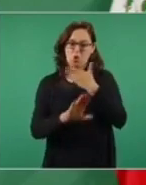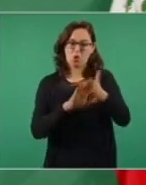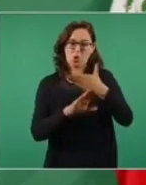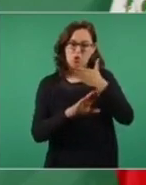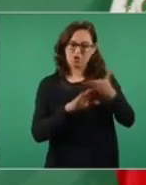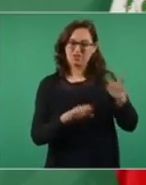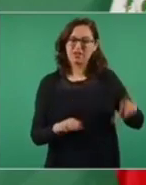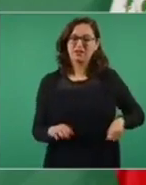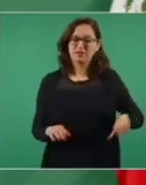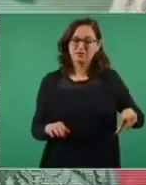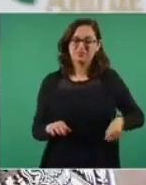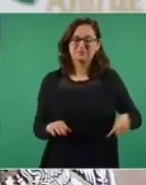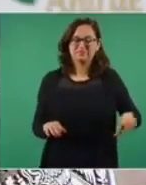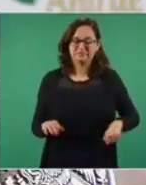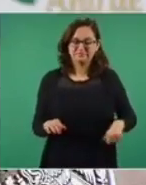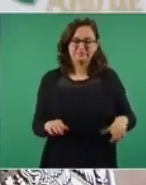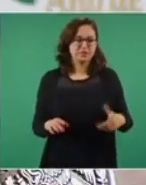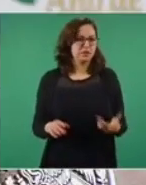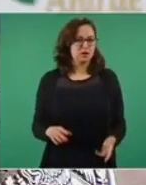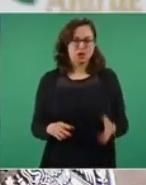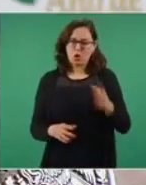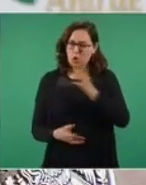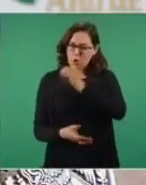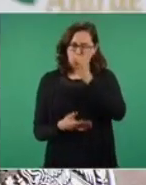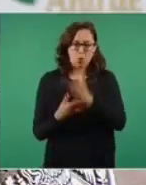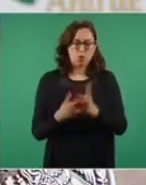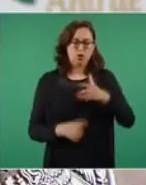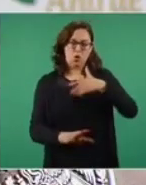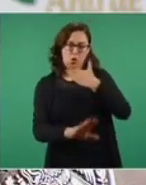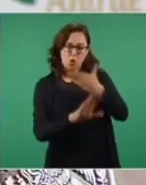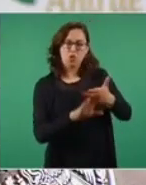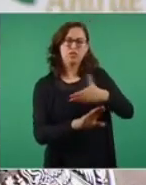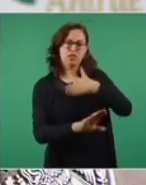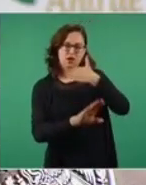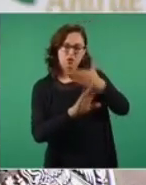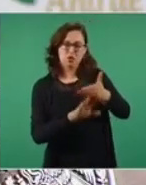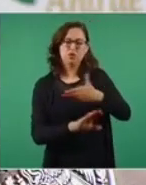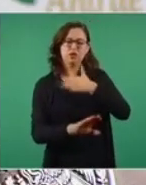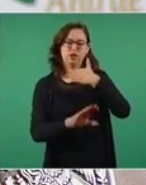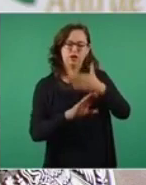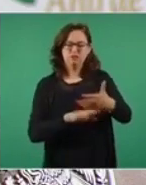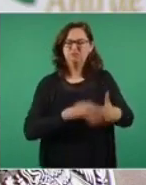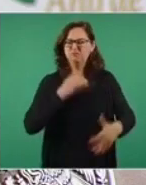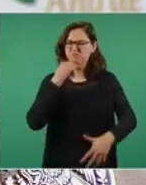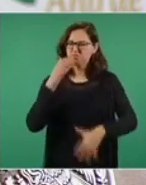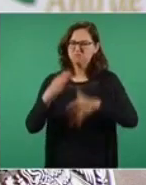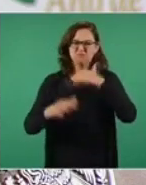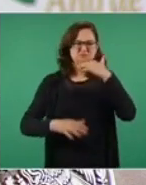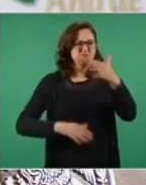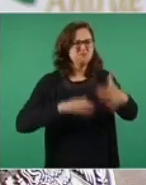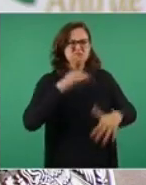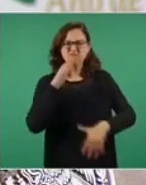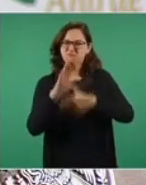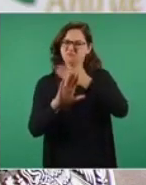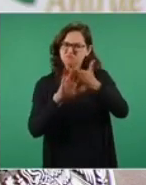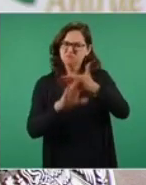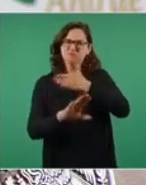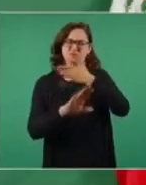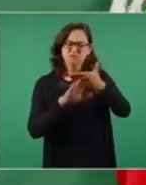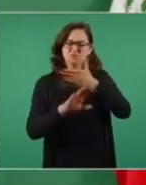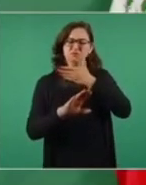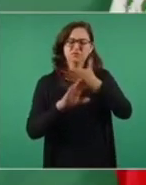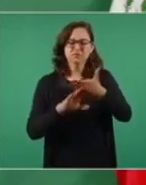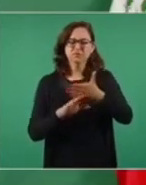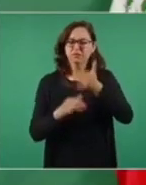de nada que les pueda perjudicar a los conservadores. pero ya este